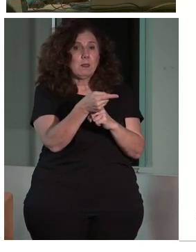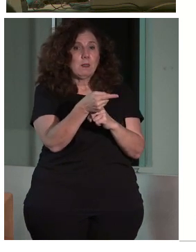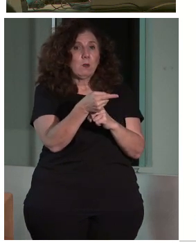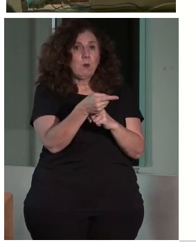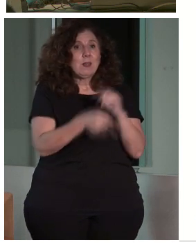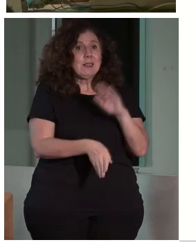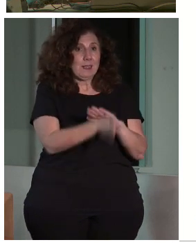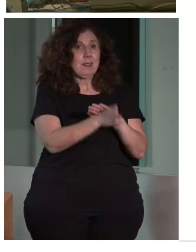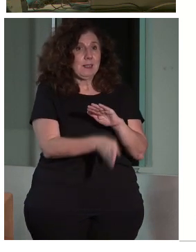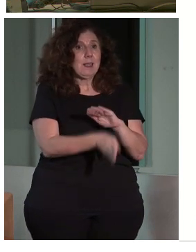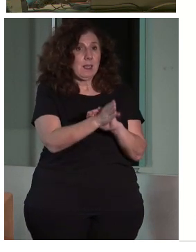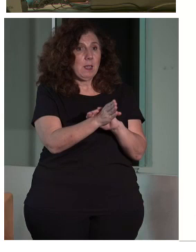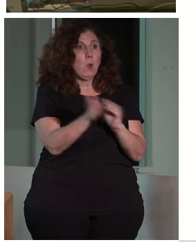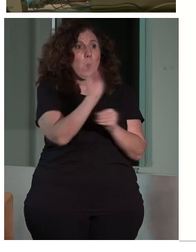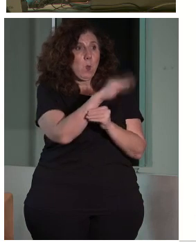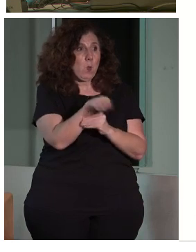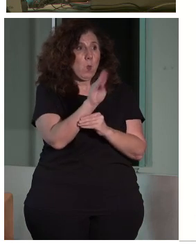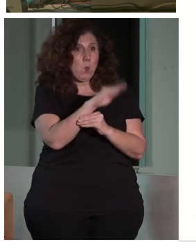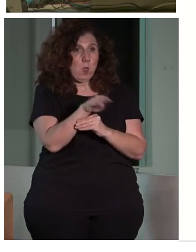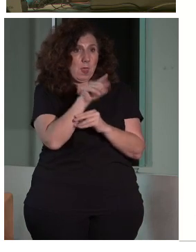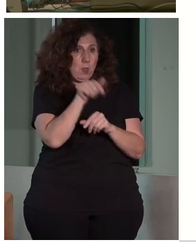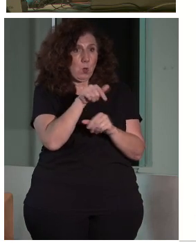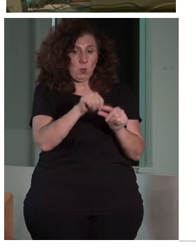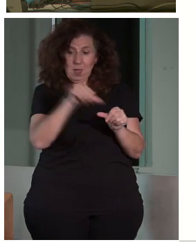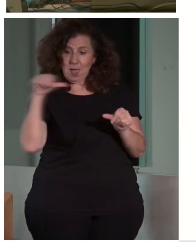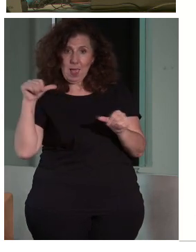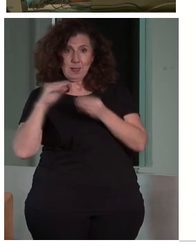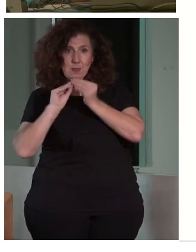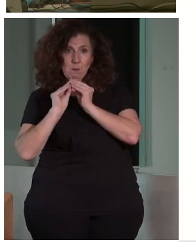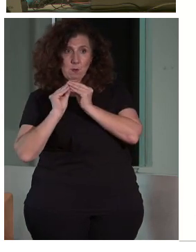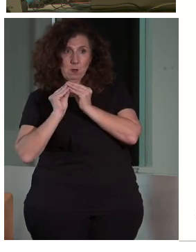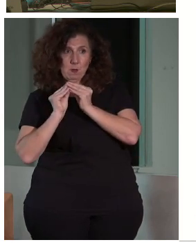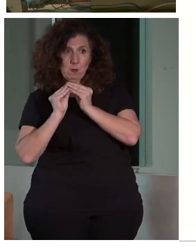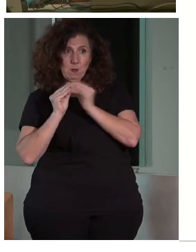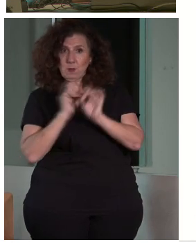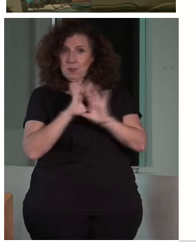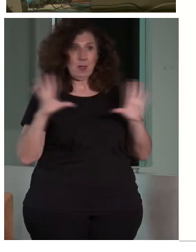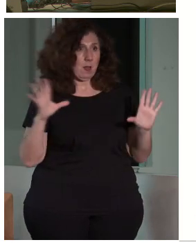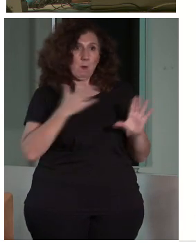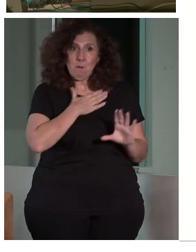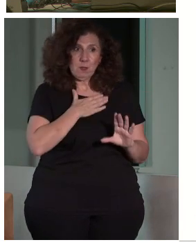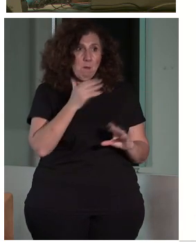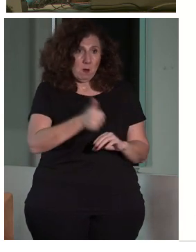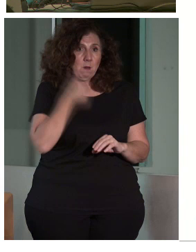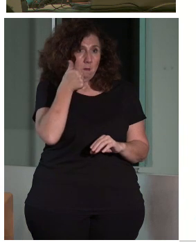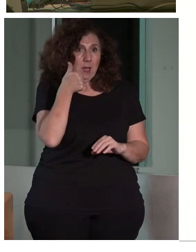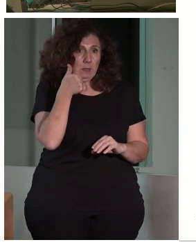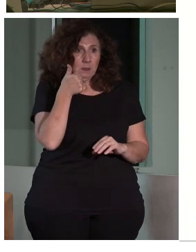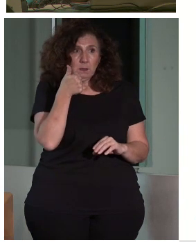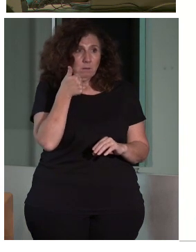seguir cuidando de eso que hemos puesto en uso. Eso está claro, pues, en patrimonio todavía es más